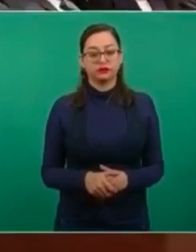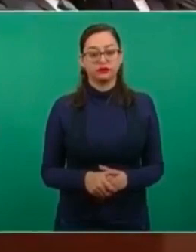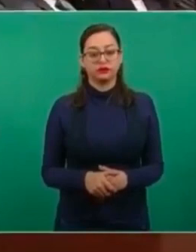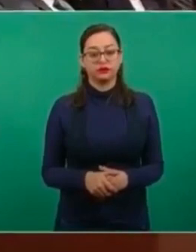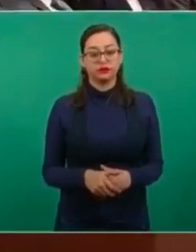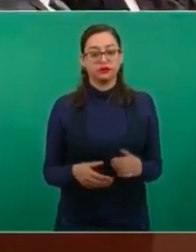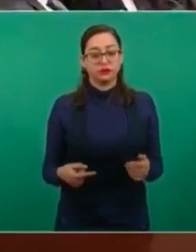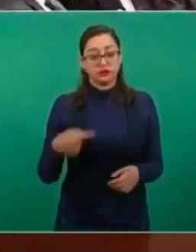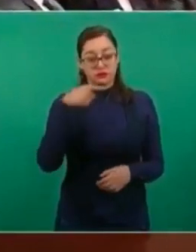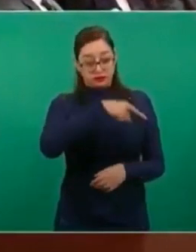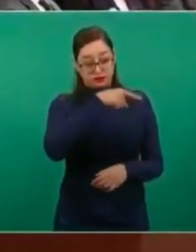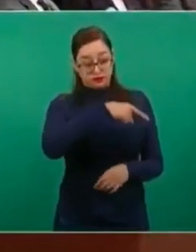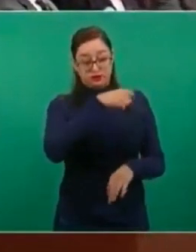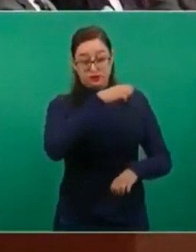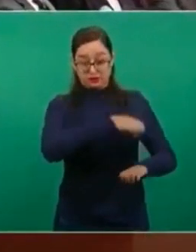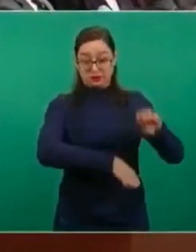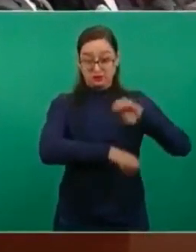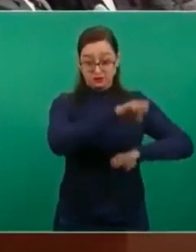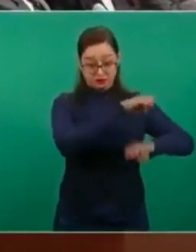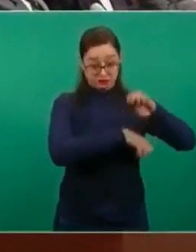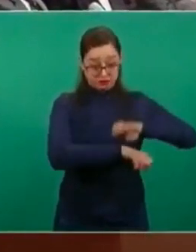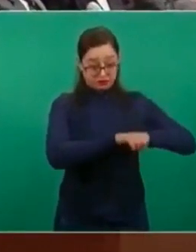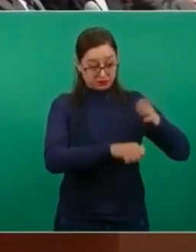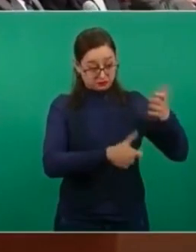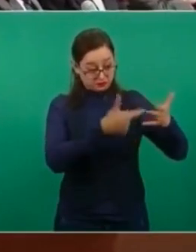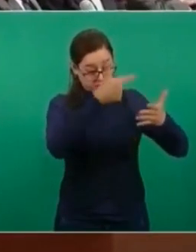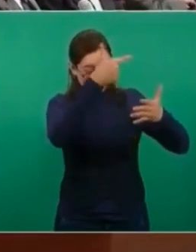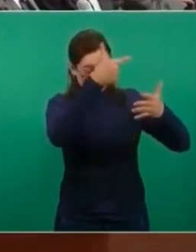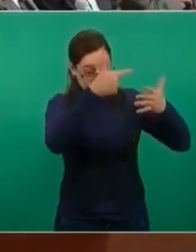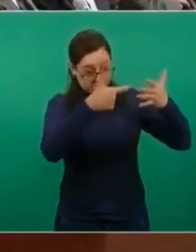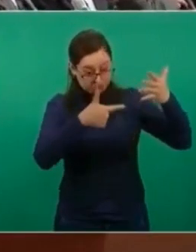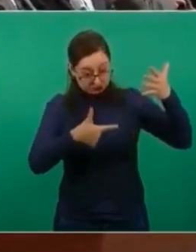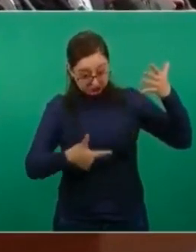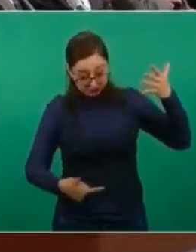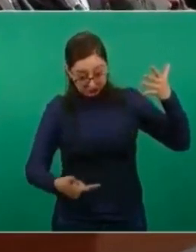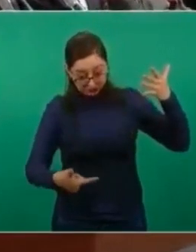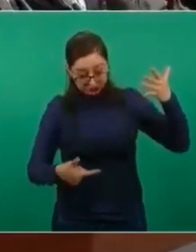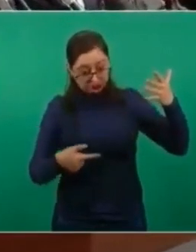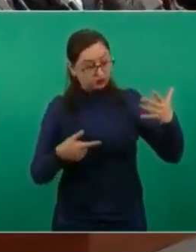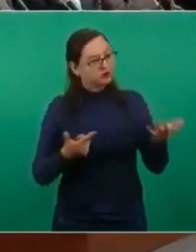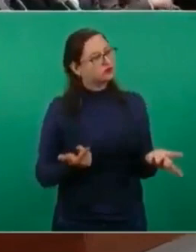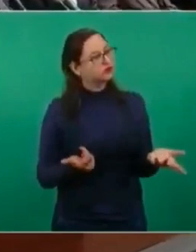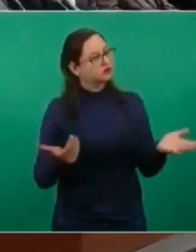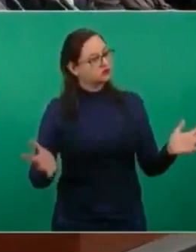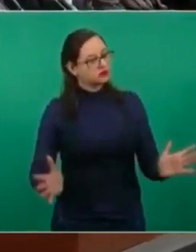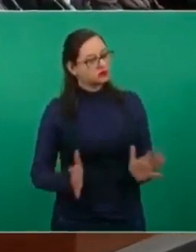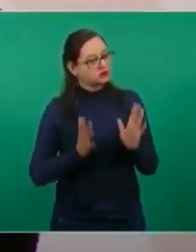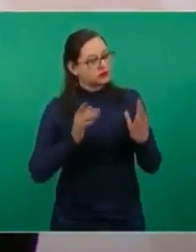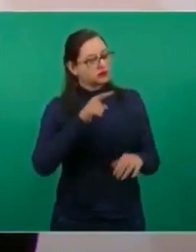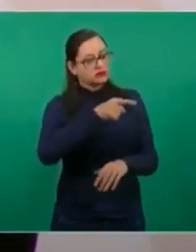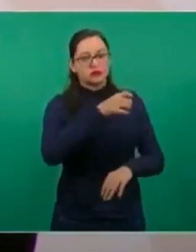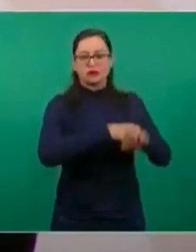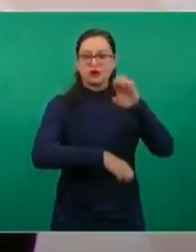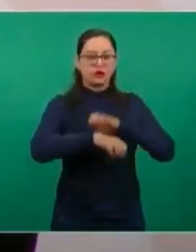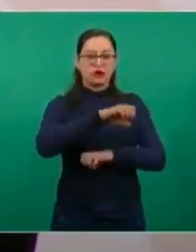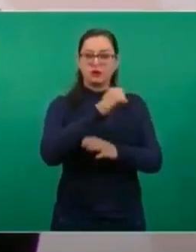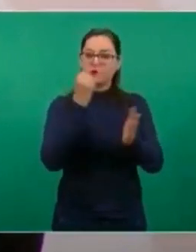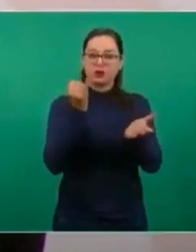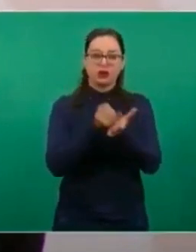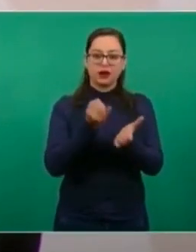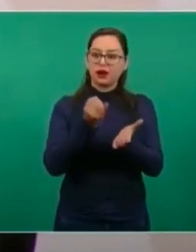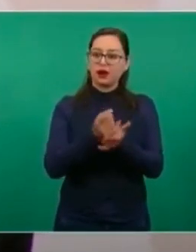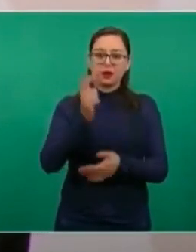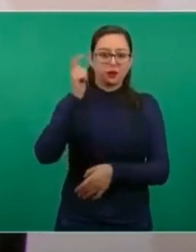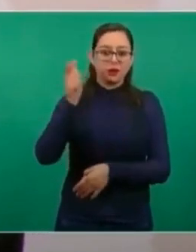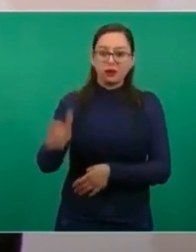apareció en la lista que dimos a conocer de las grandes empresas y bancos que